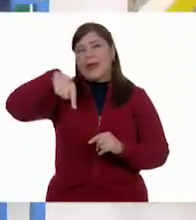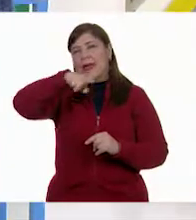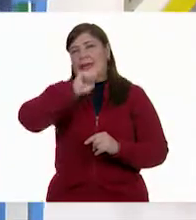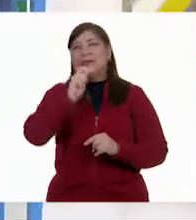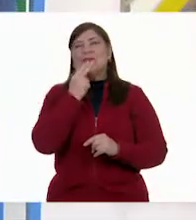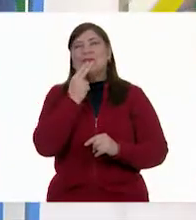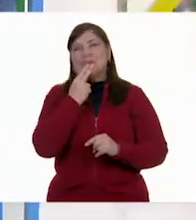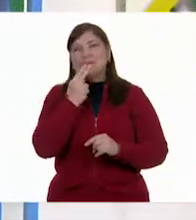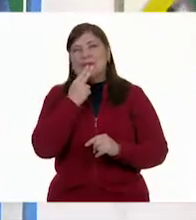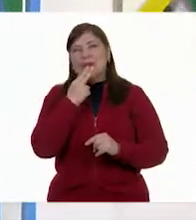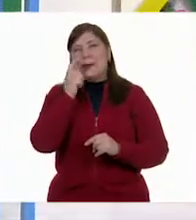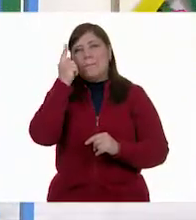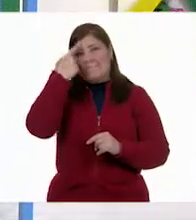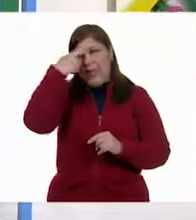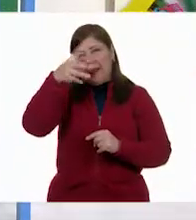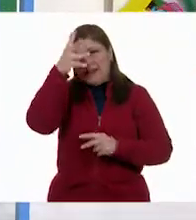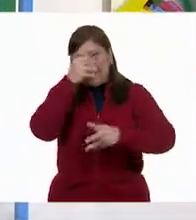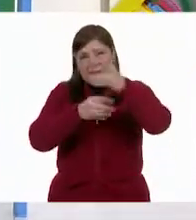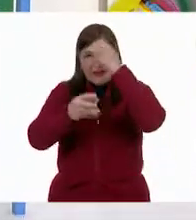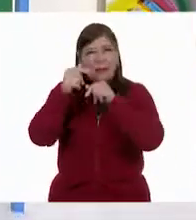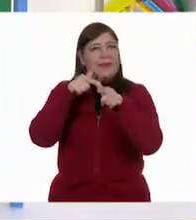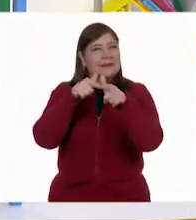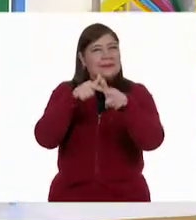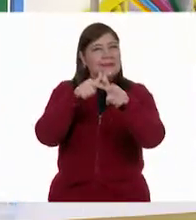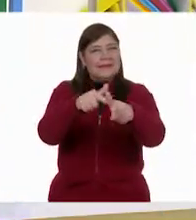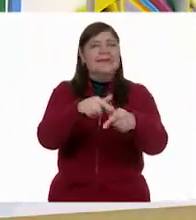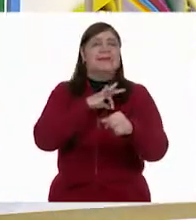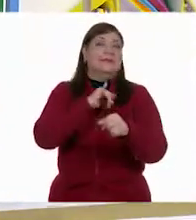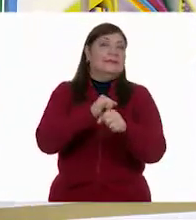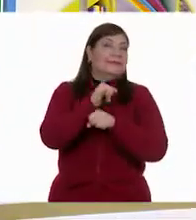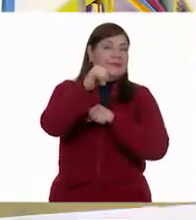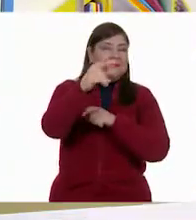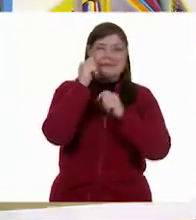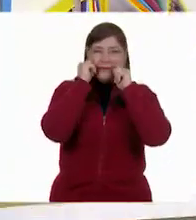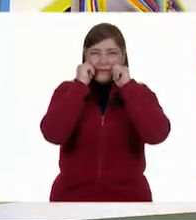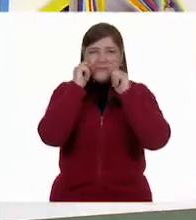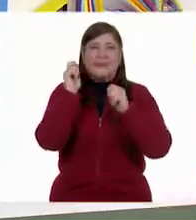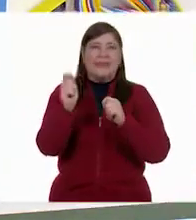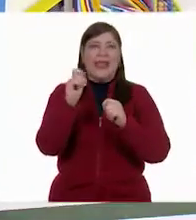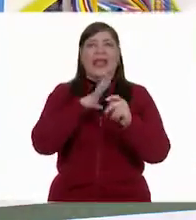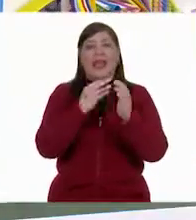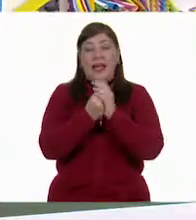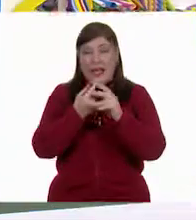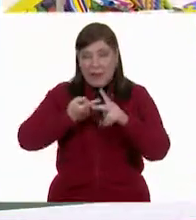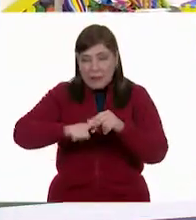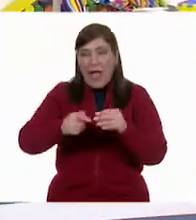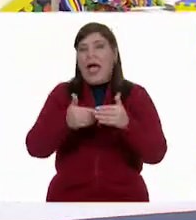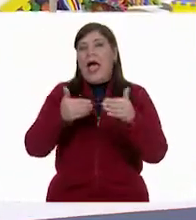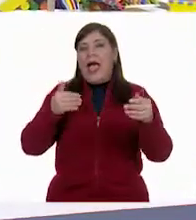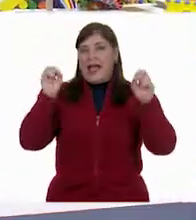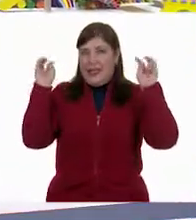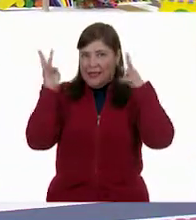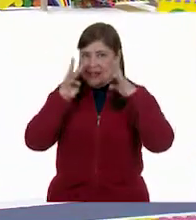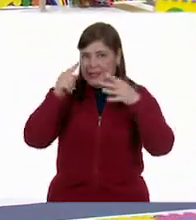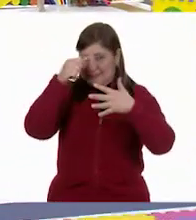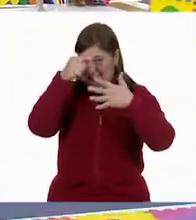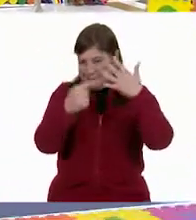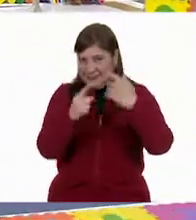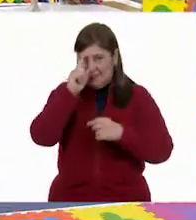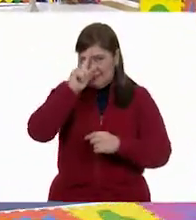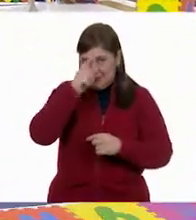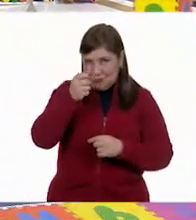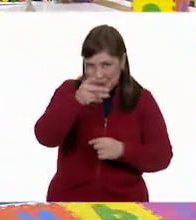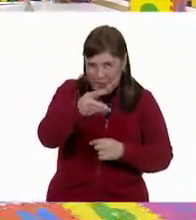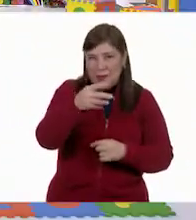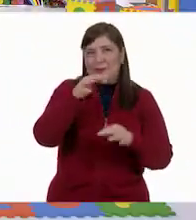ustedes puedan continuar aprendiendo a la distancia. Antes de comenzar con nuestra clase, vamos con Ajo Listo, que tiene una recomendación muy importante